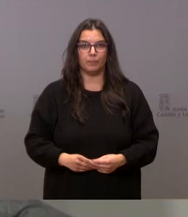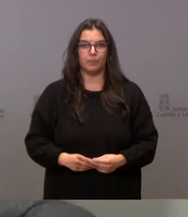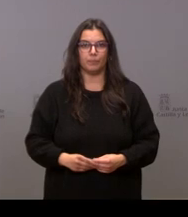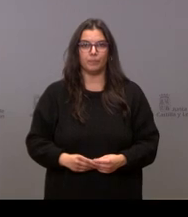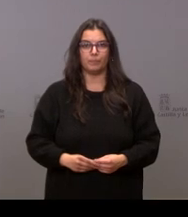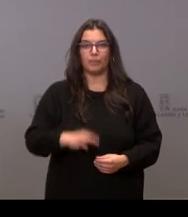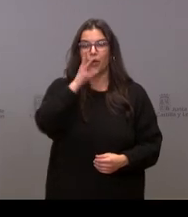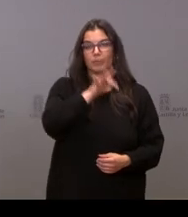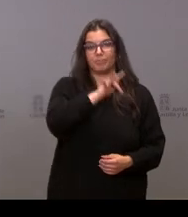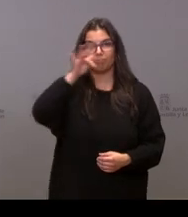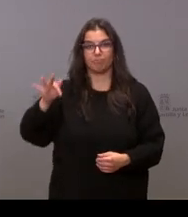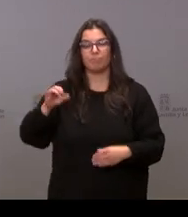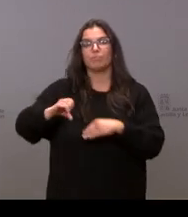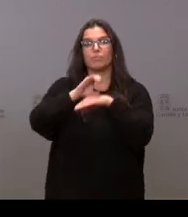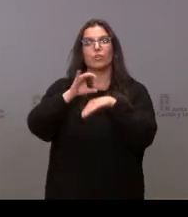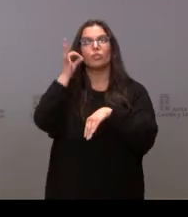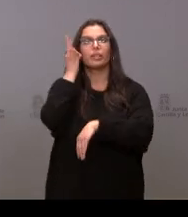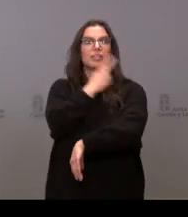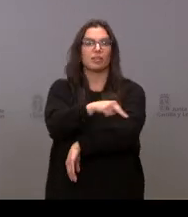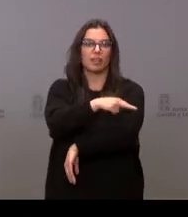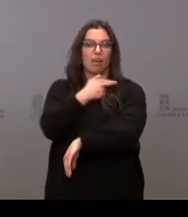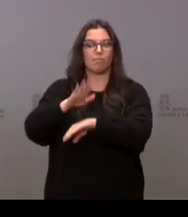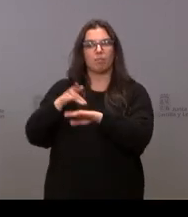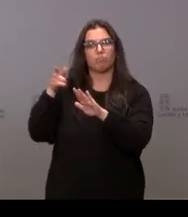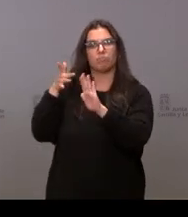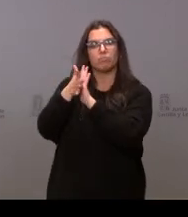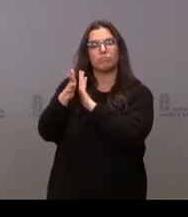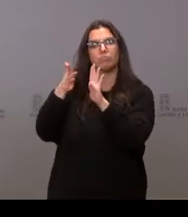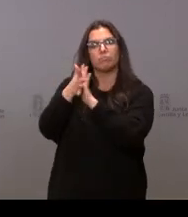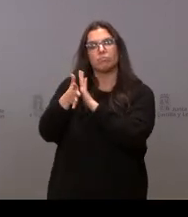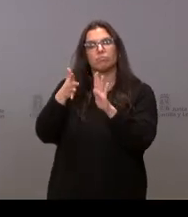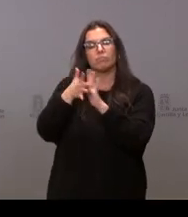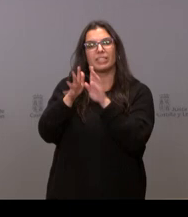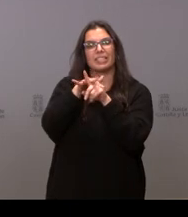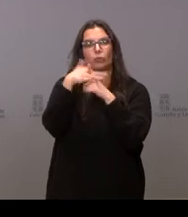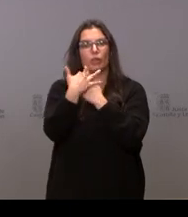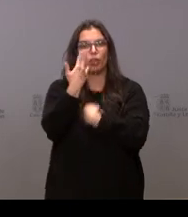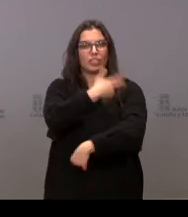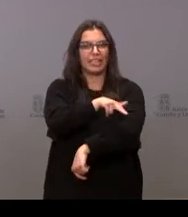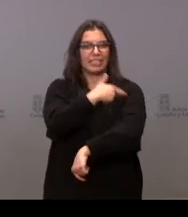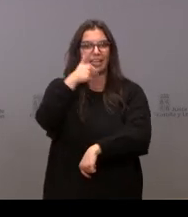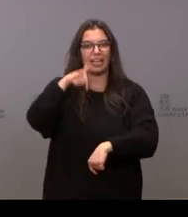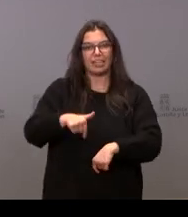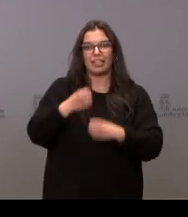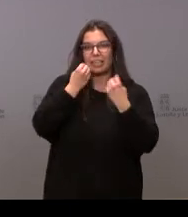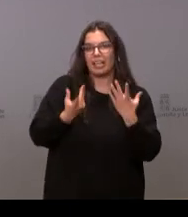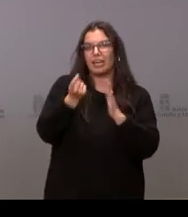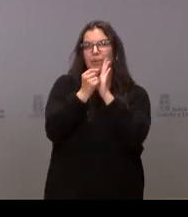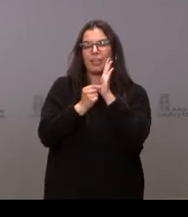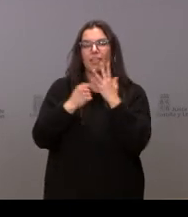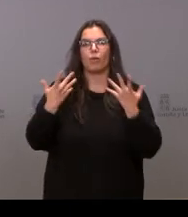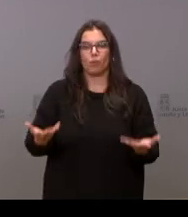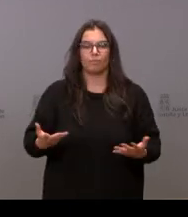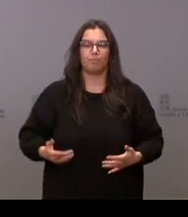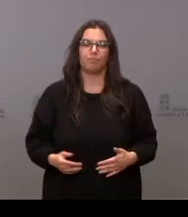Paso ahora la palabra a la Consejería de Sanidad para que haga un breve repaso de la situación sanitaria y de las medidas a tomar